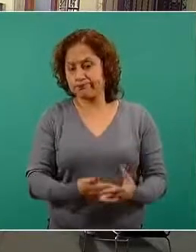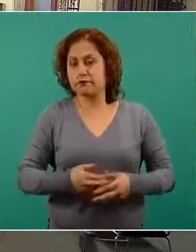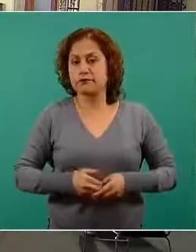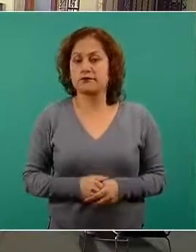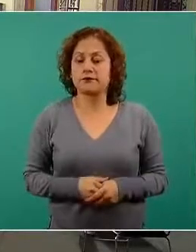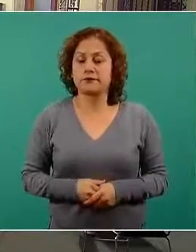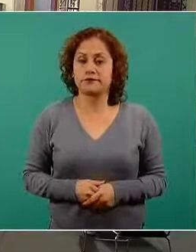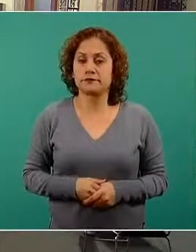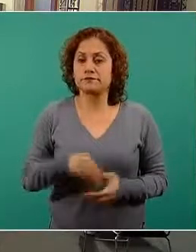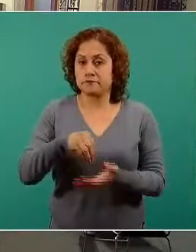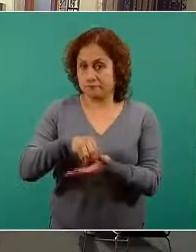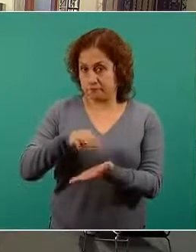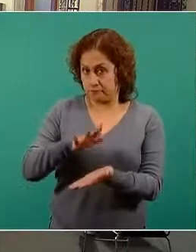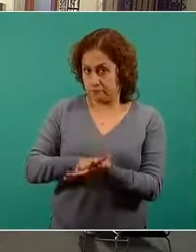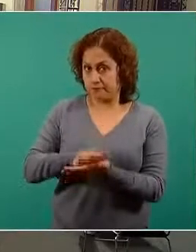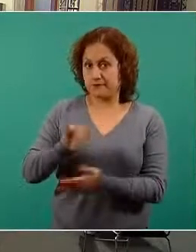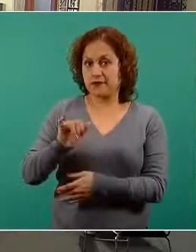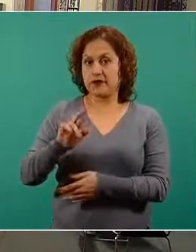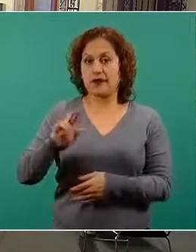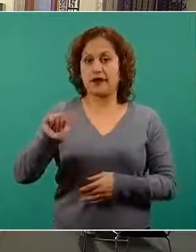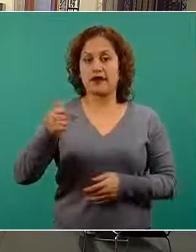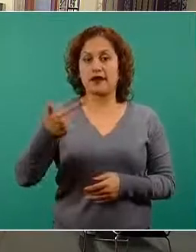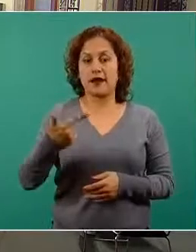en la red IRAJ.